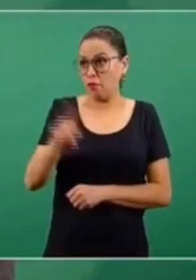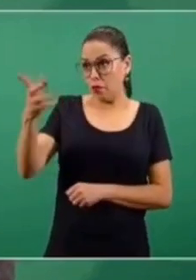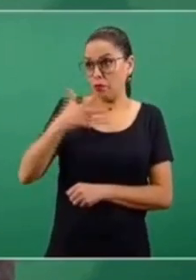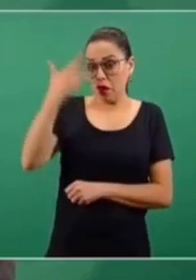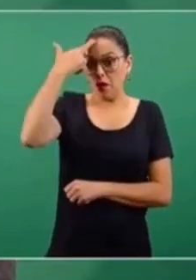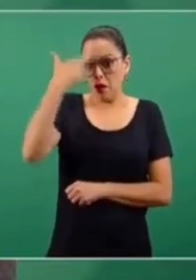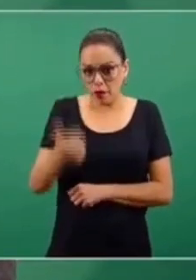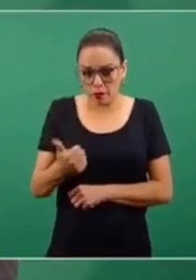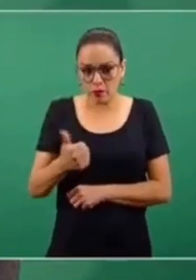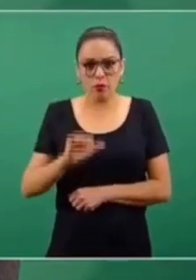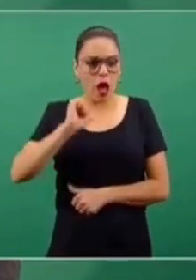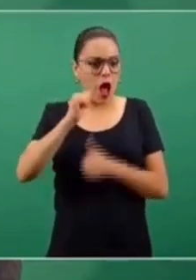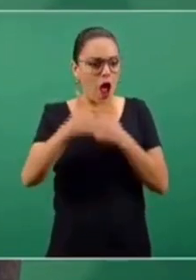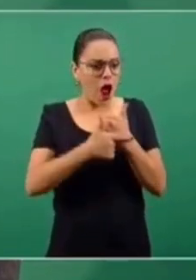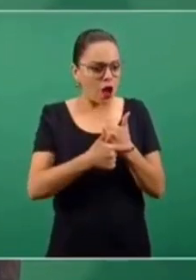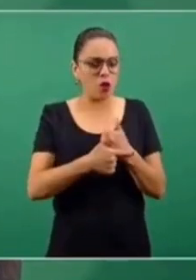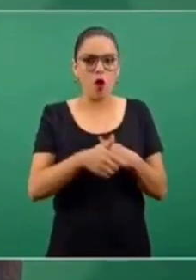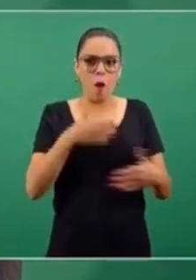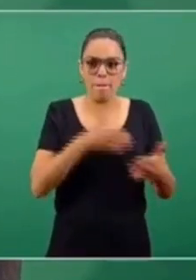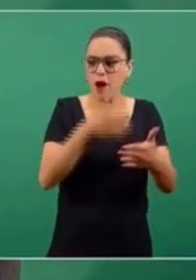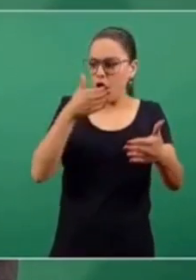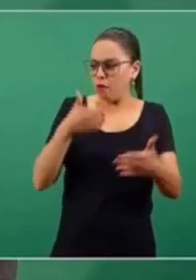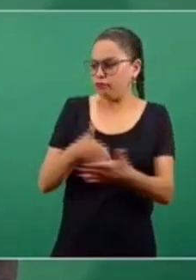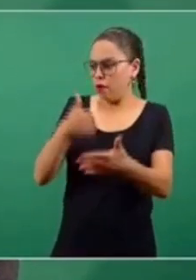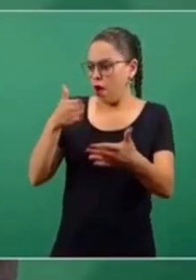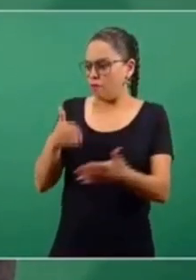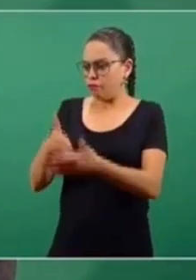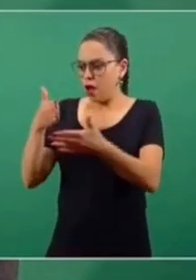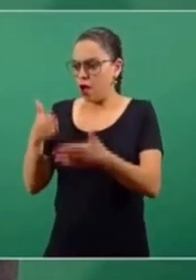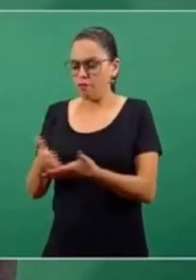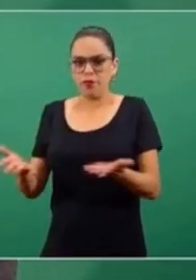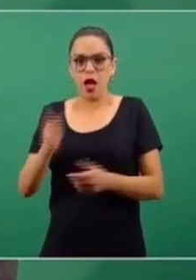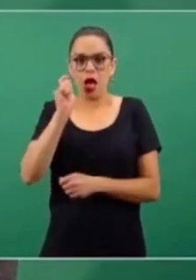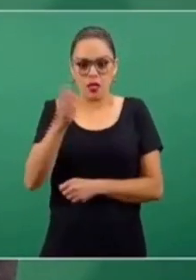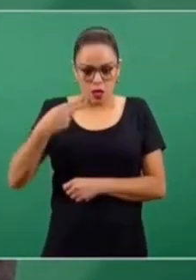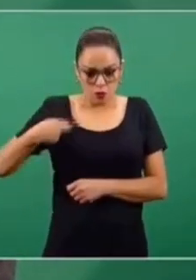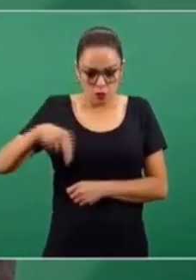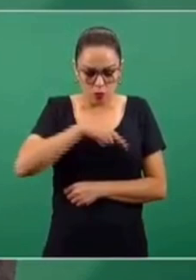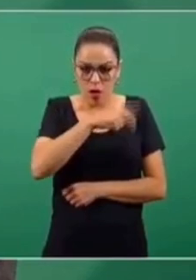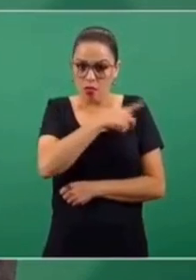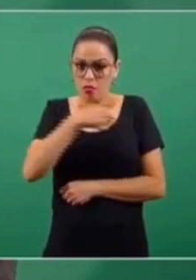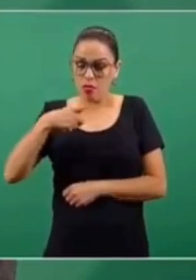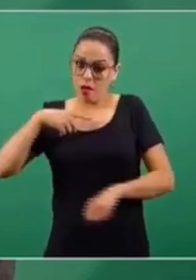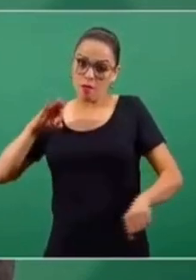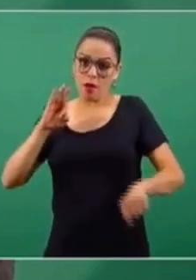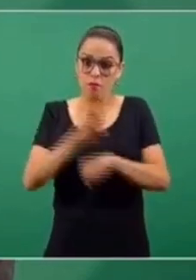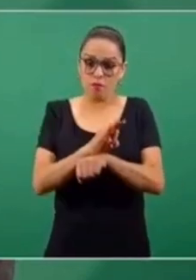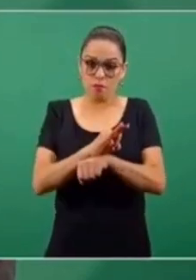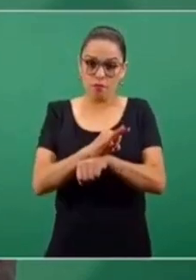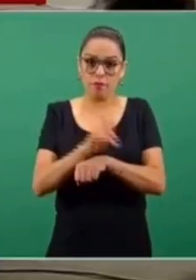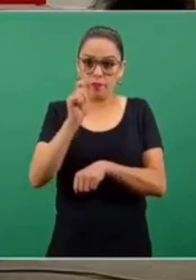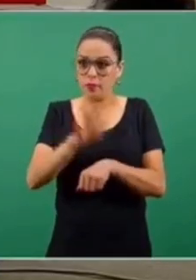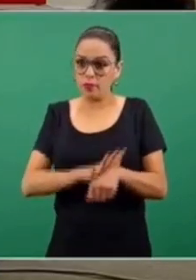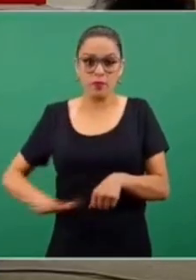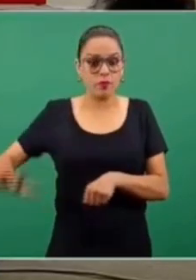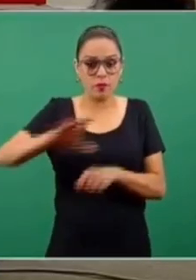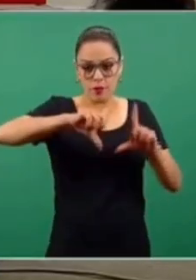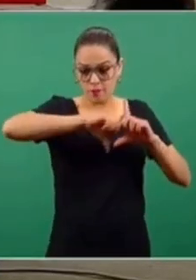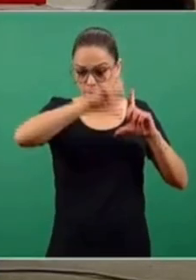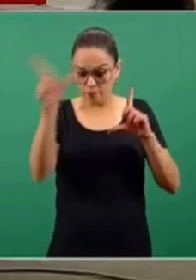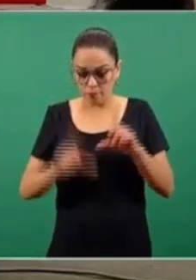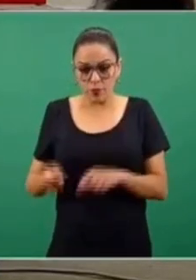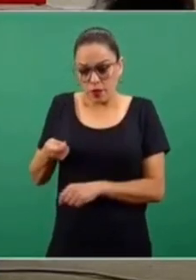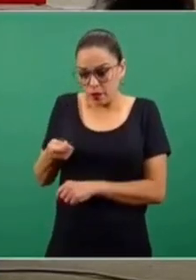interfiera con nuestro deber de proteger, promover y defender el interés público debe ser considerado un acto de